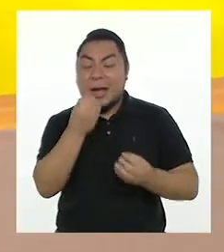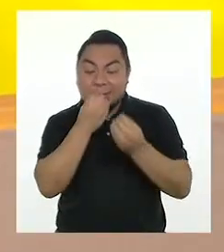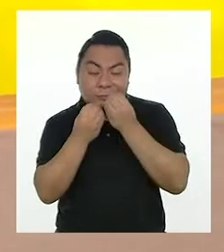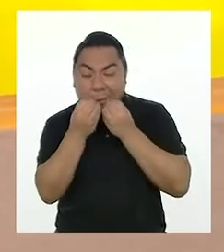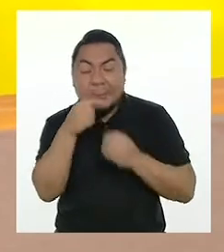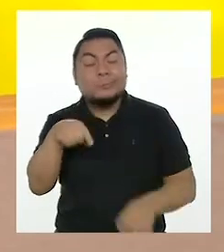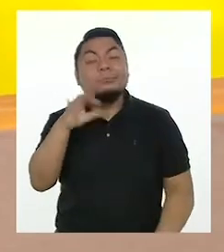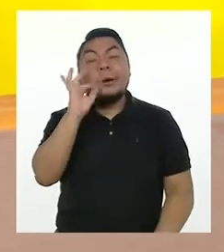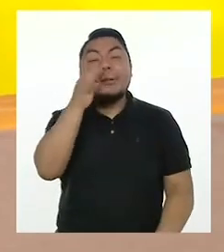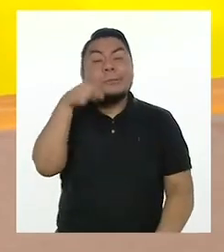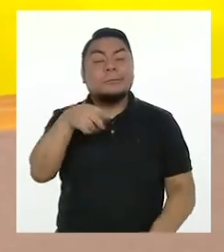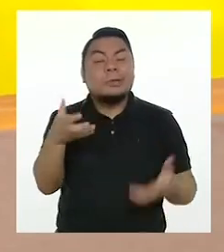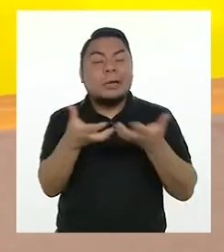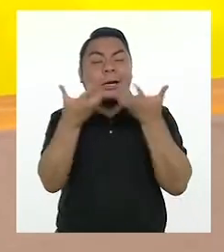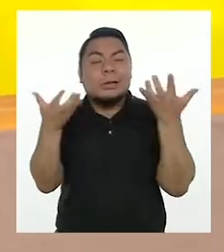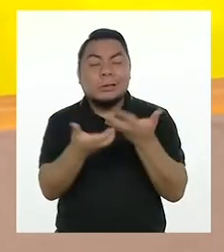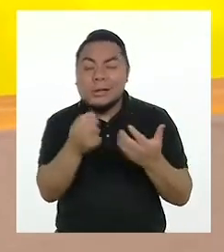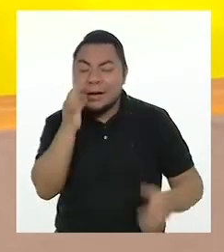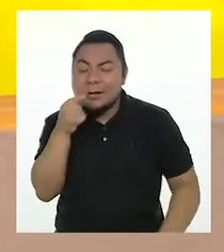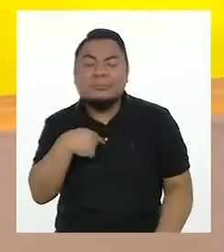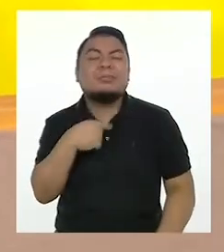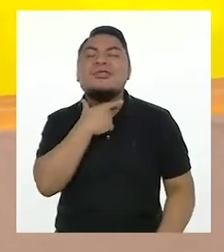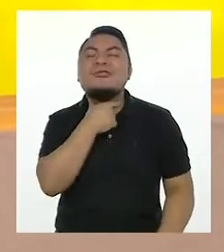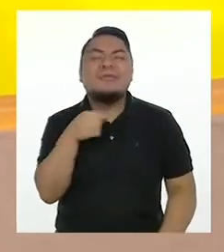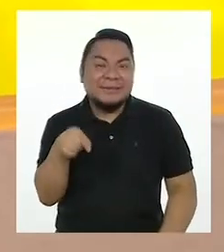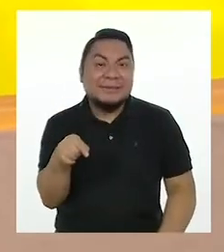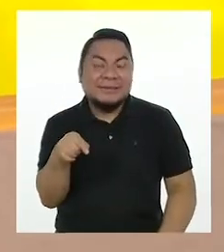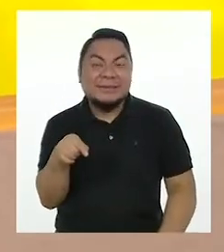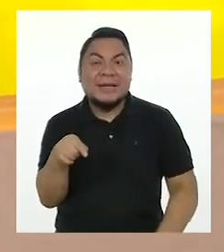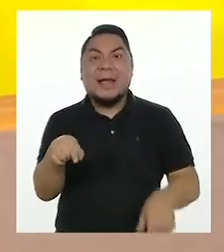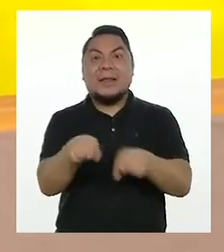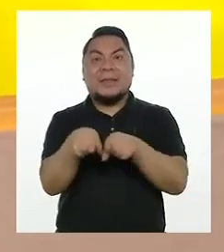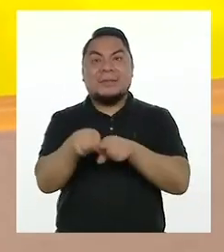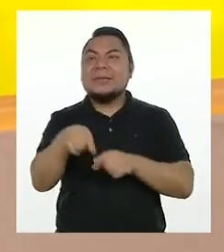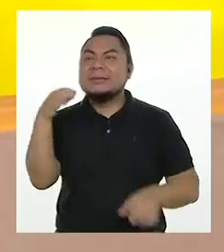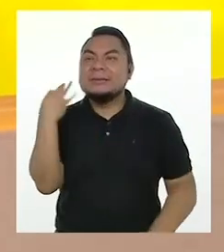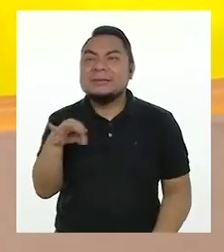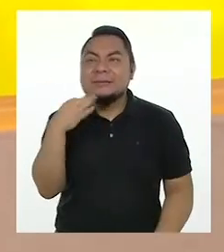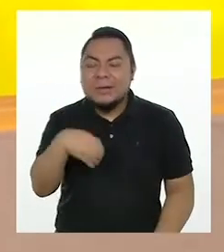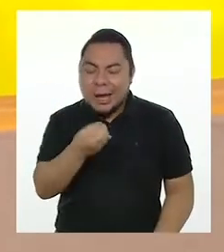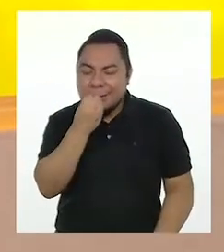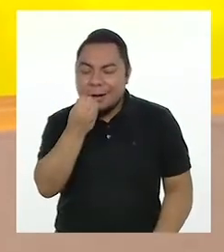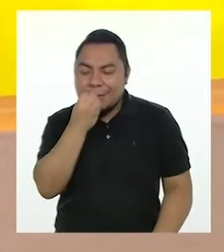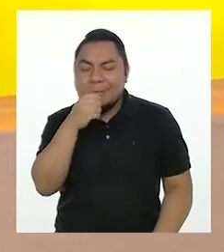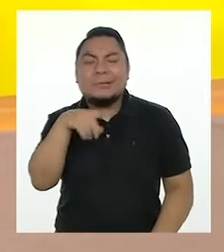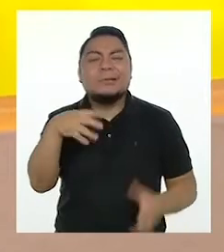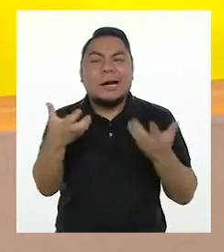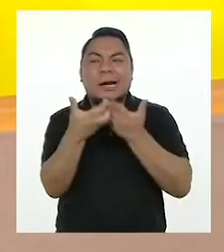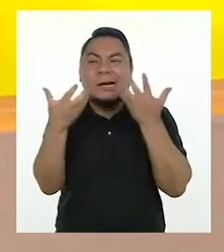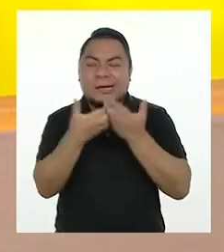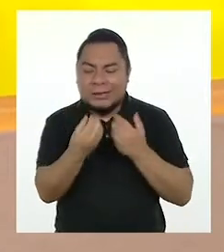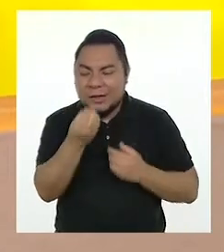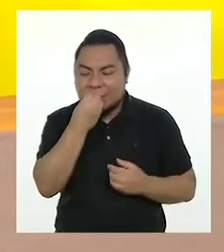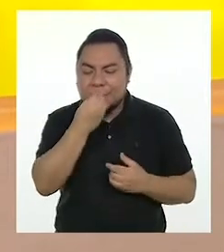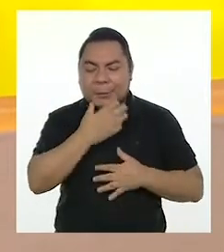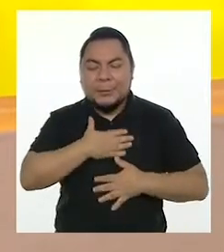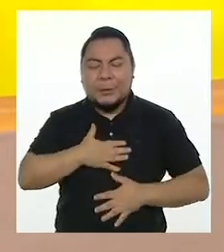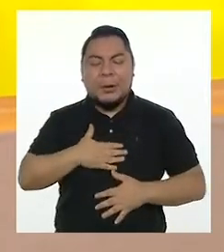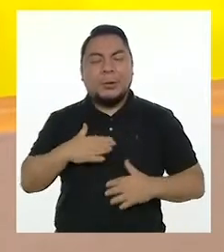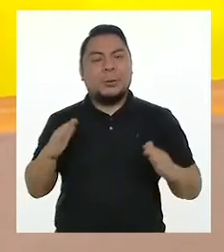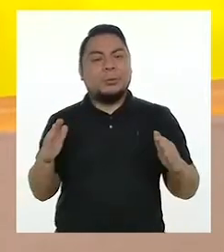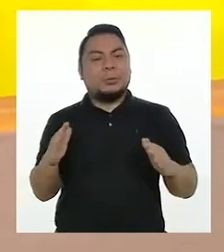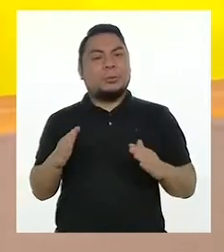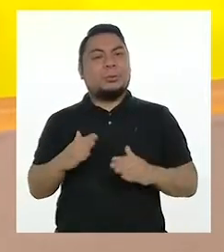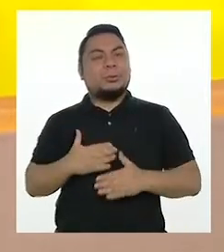qué rica está esta ensalada. Me encanta. Además, siempre que como ensalada me siento más livianito.